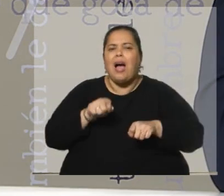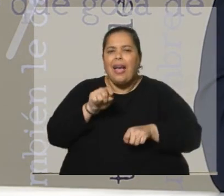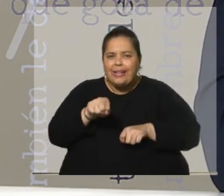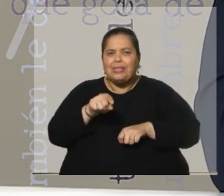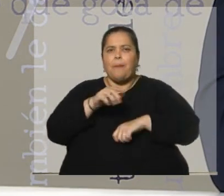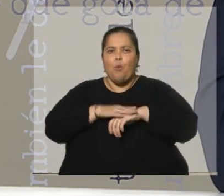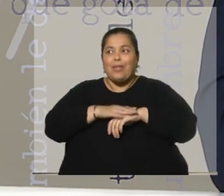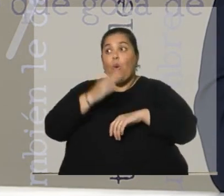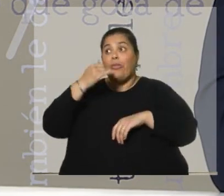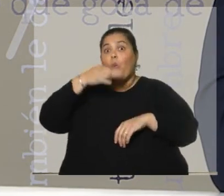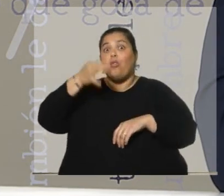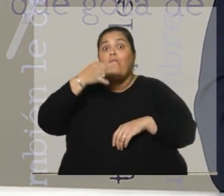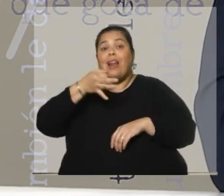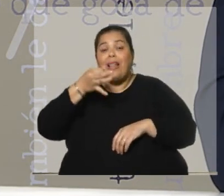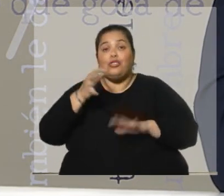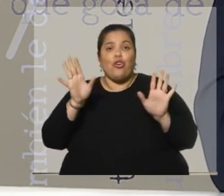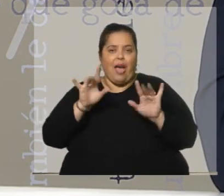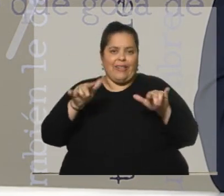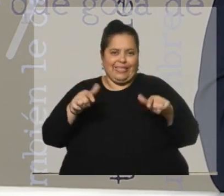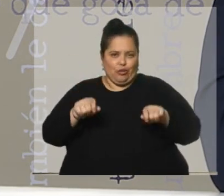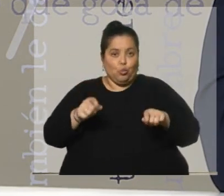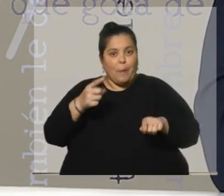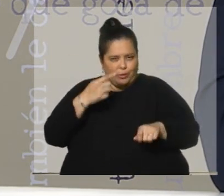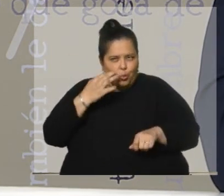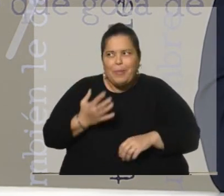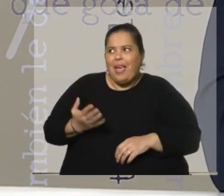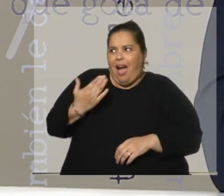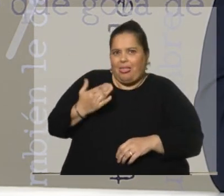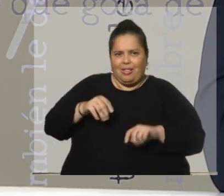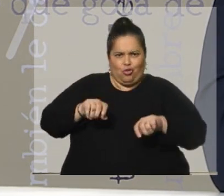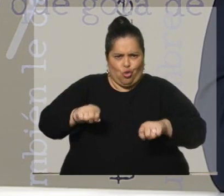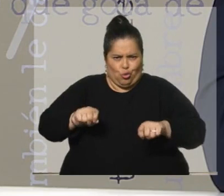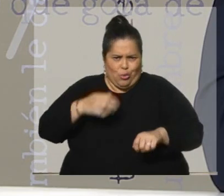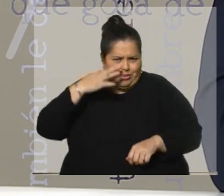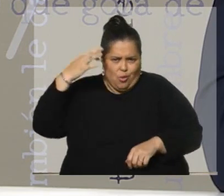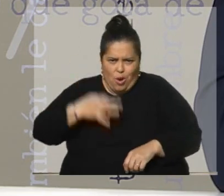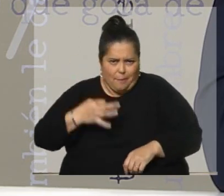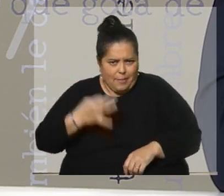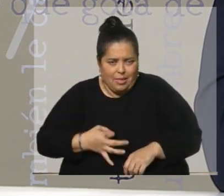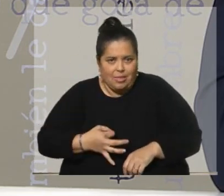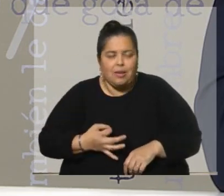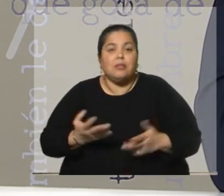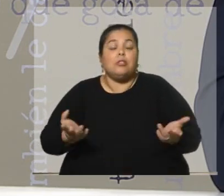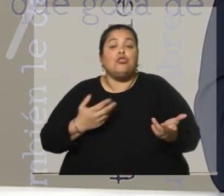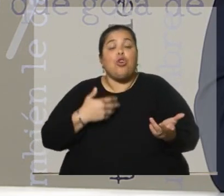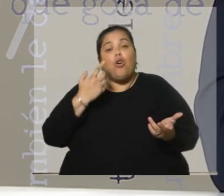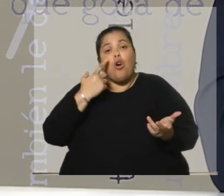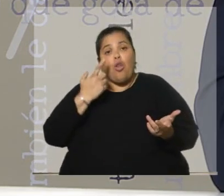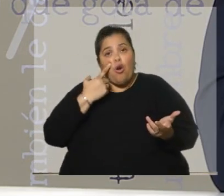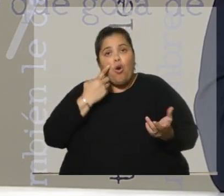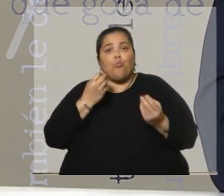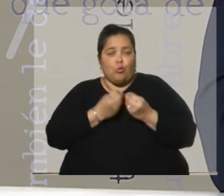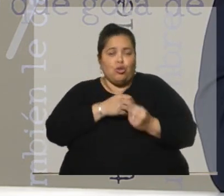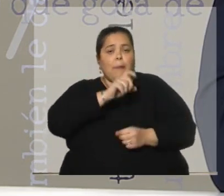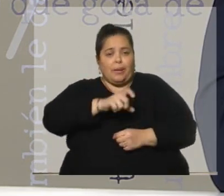declaró. Pero muy probablemente, antes hayan sido sometidos a terribles torturas. Yo conozco a unos cuantos que han estado